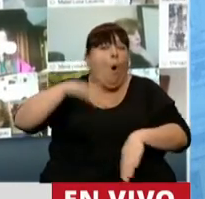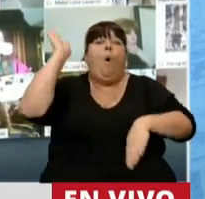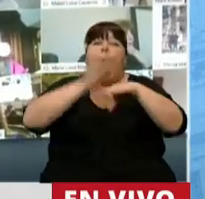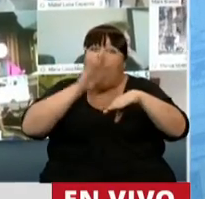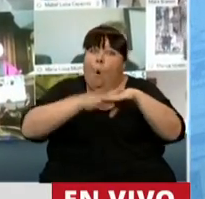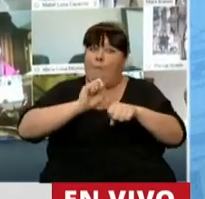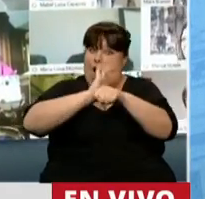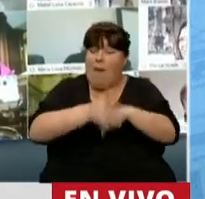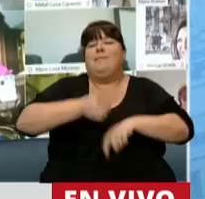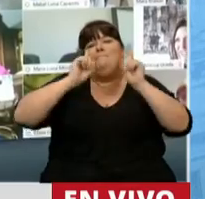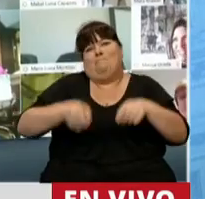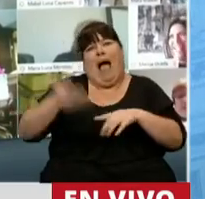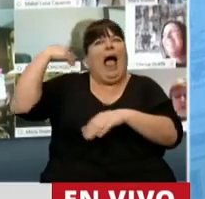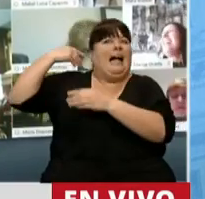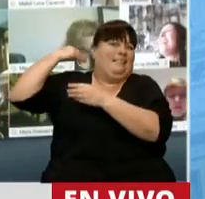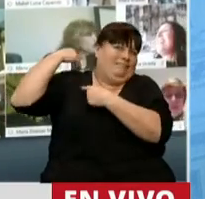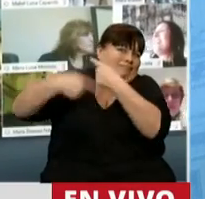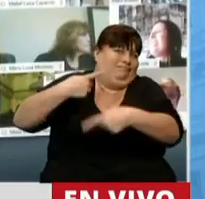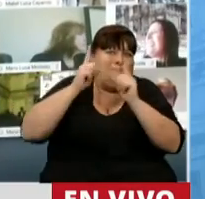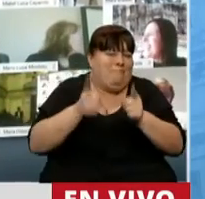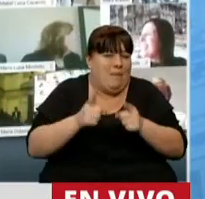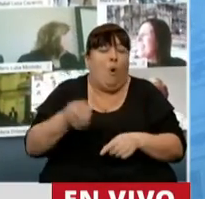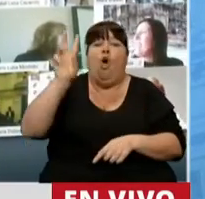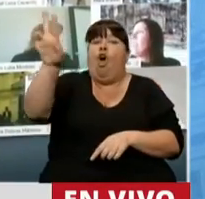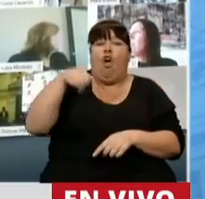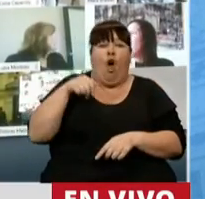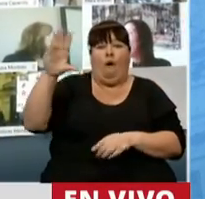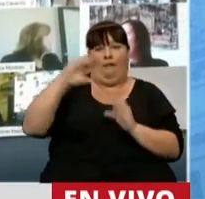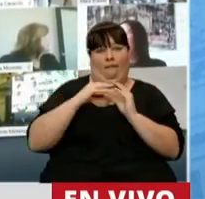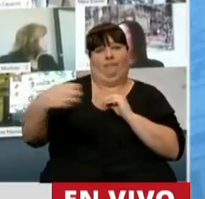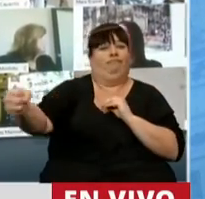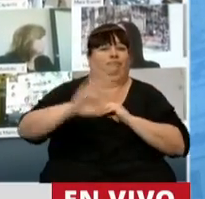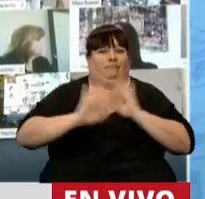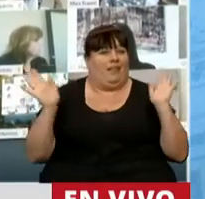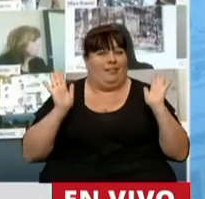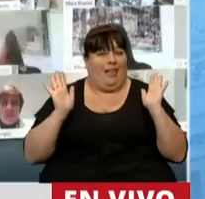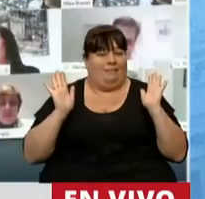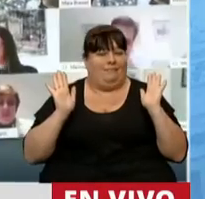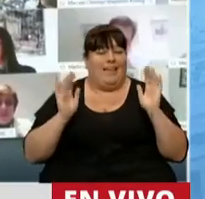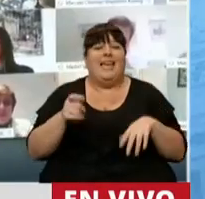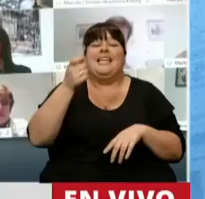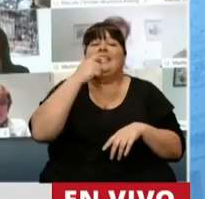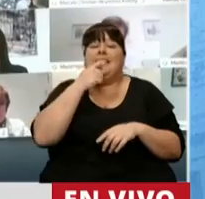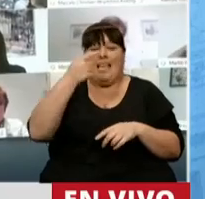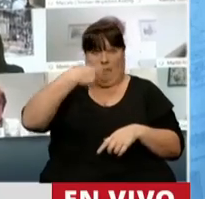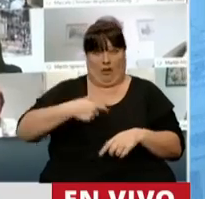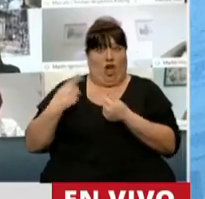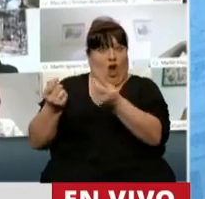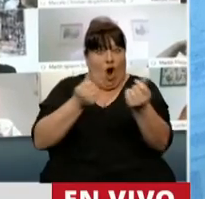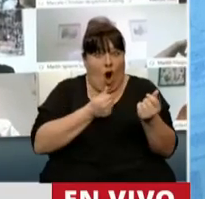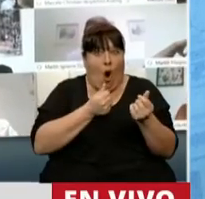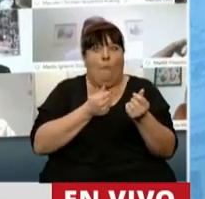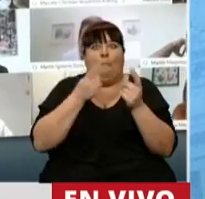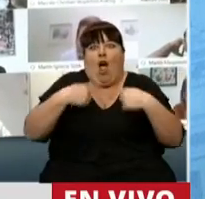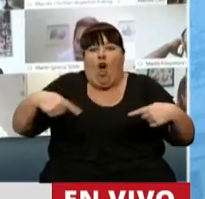culpa de esta pandemia y por lo que traía de arrastre, el día que cobró tiene todo su salario comprometido. Ingresar al consumidor y